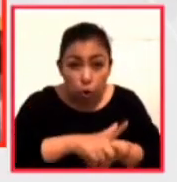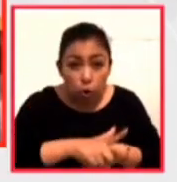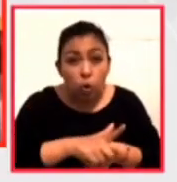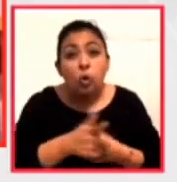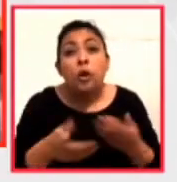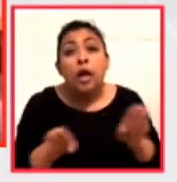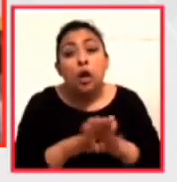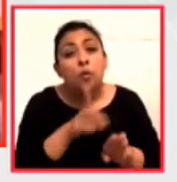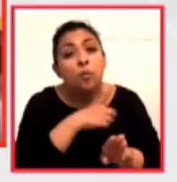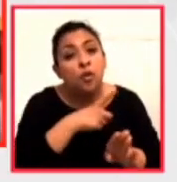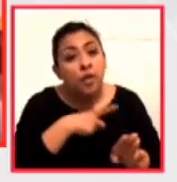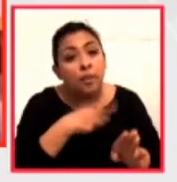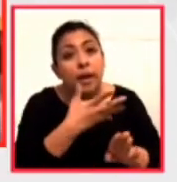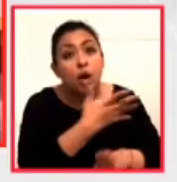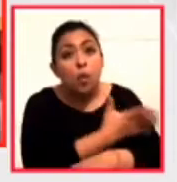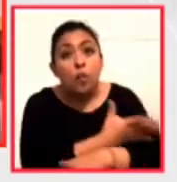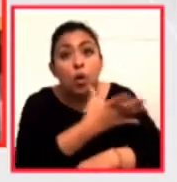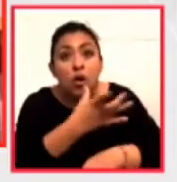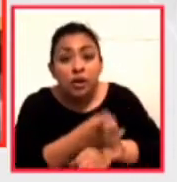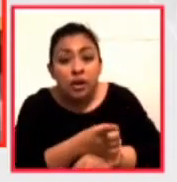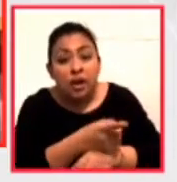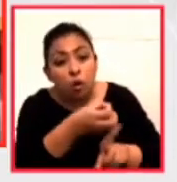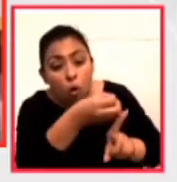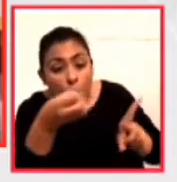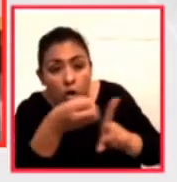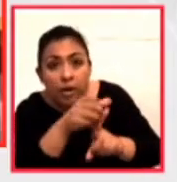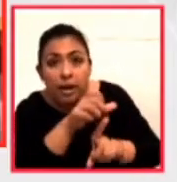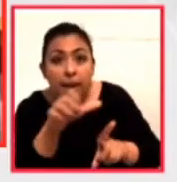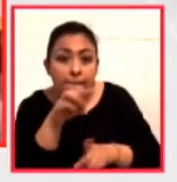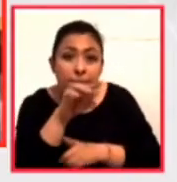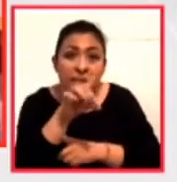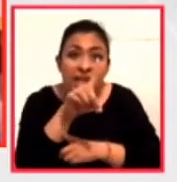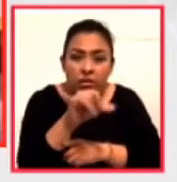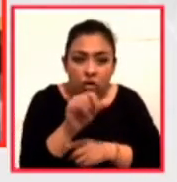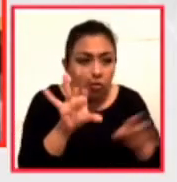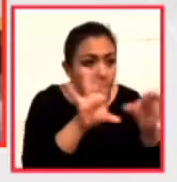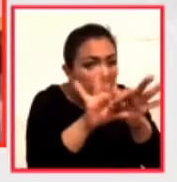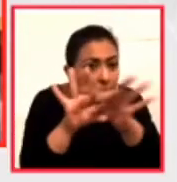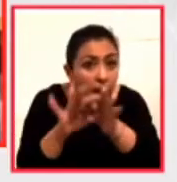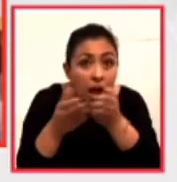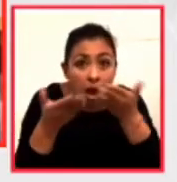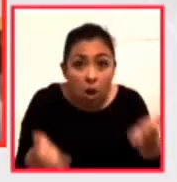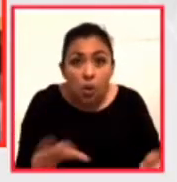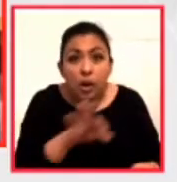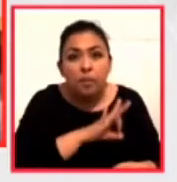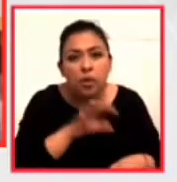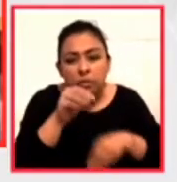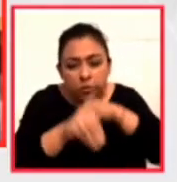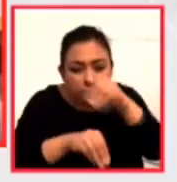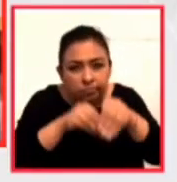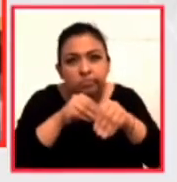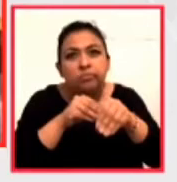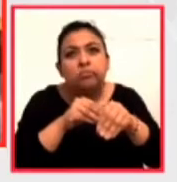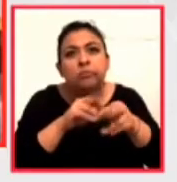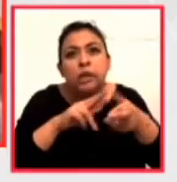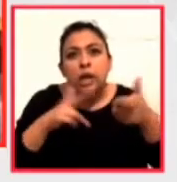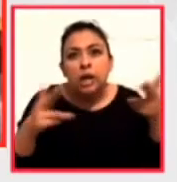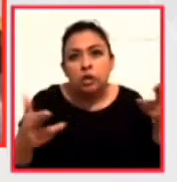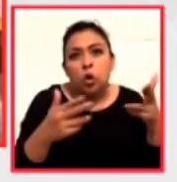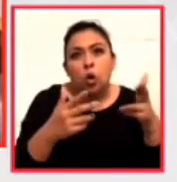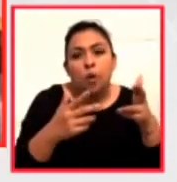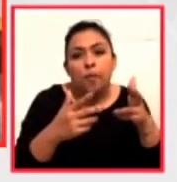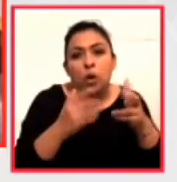coordinar medios pero en este momento lo que tenemos es la posibilidad de desarrollar esta relación a distancia